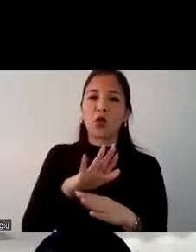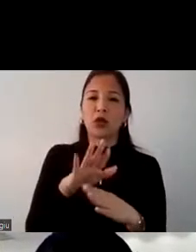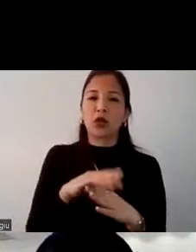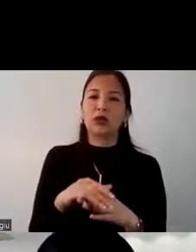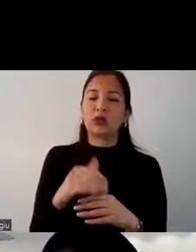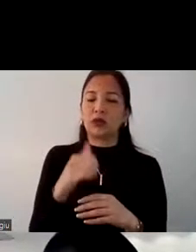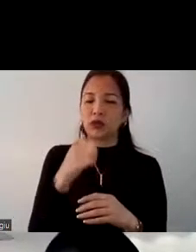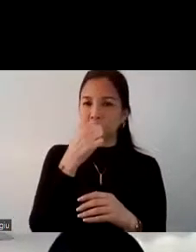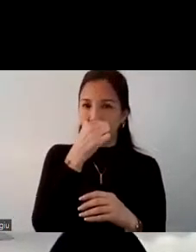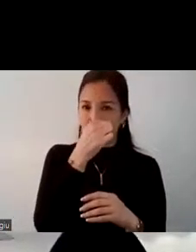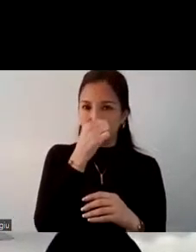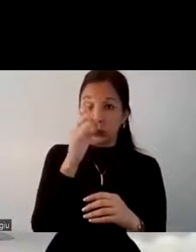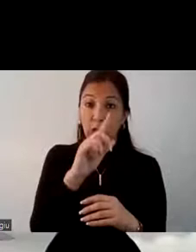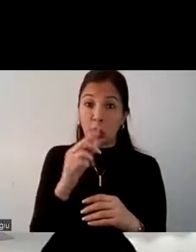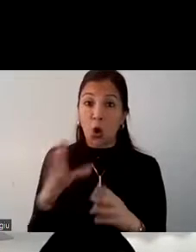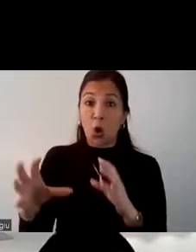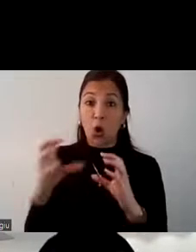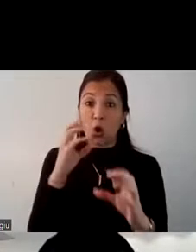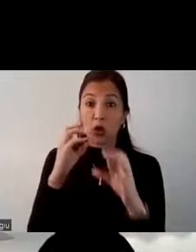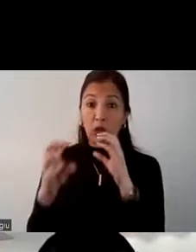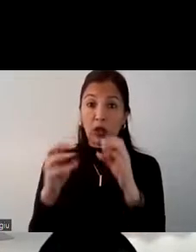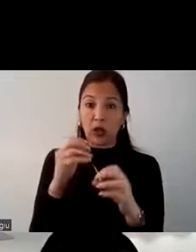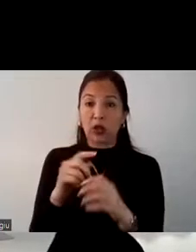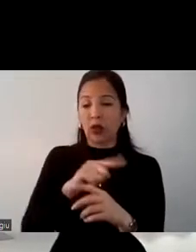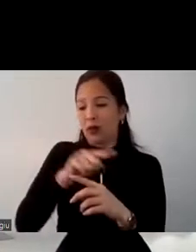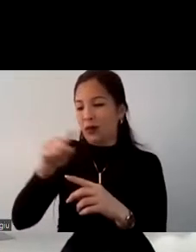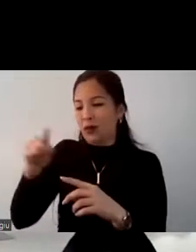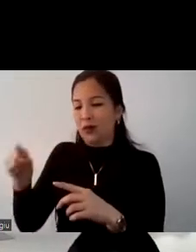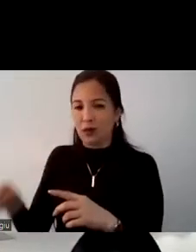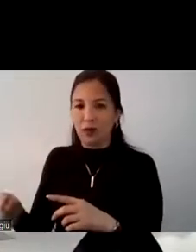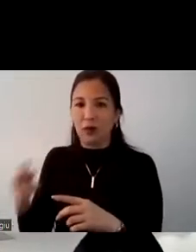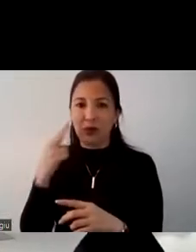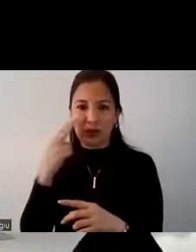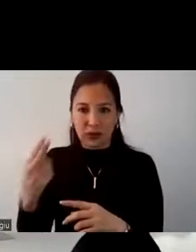se han puesto por no contagiarse en el destino al que vayan a visitar